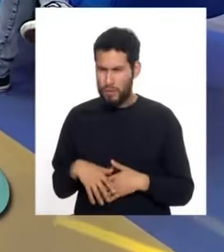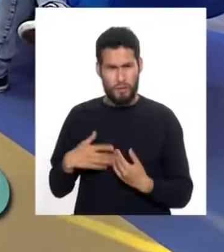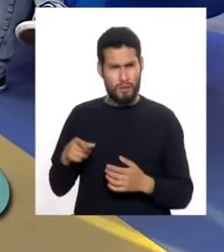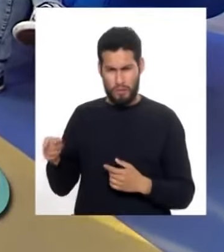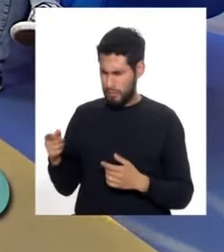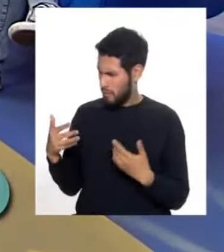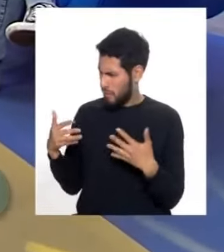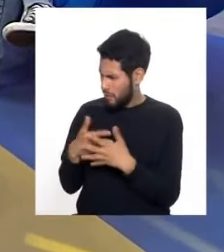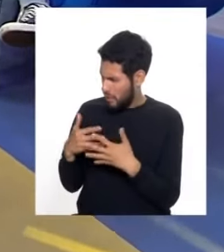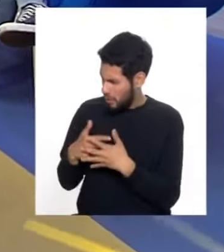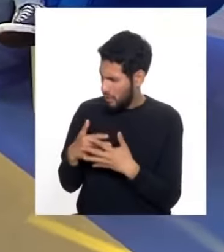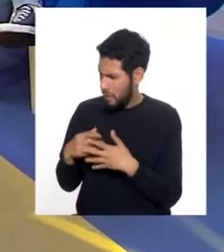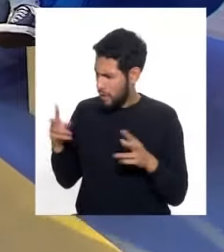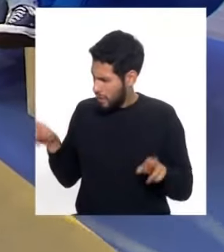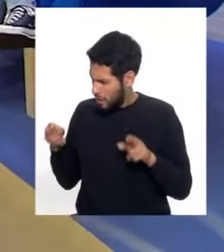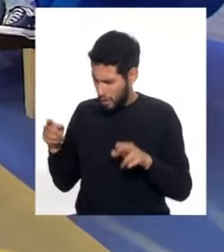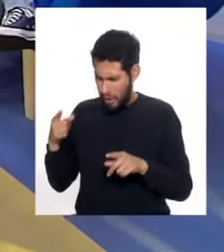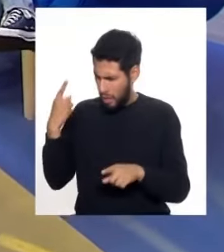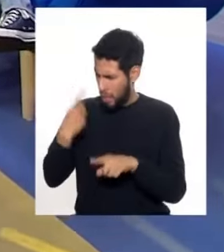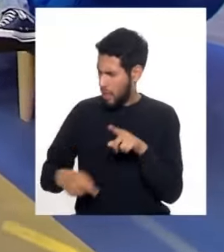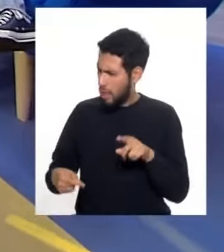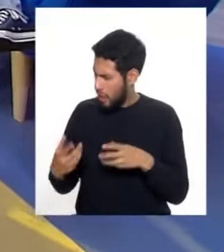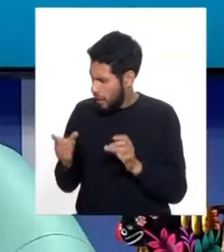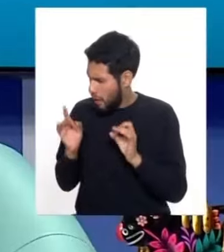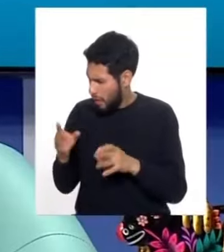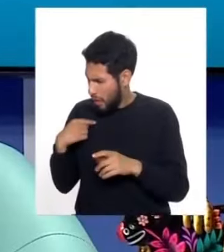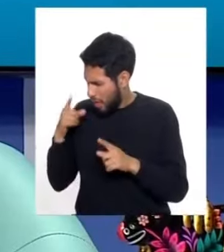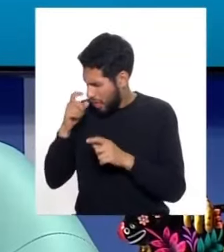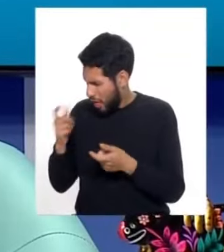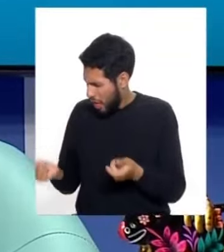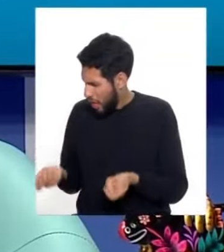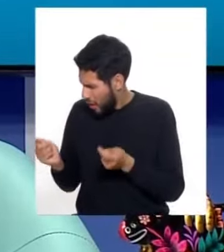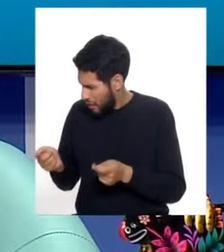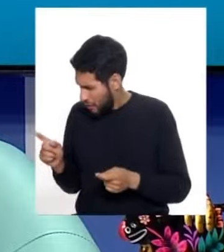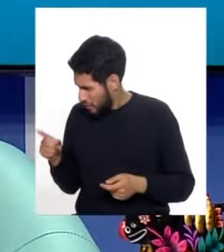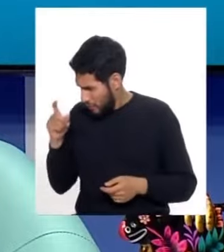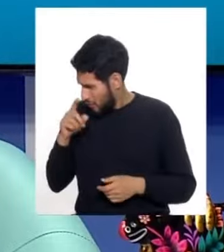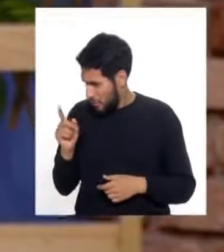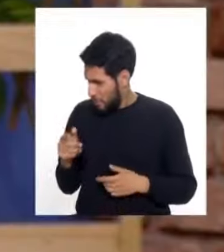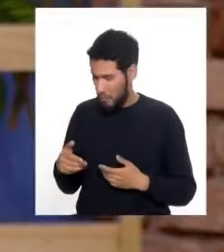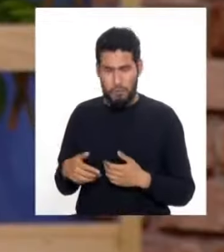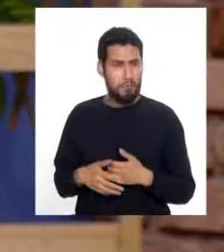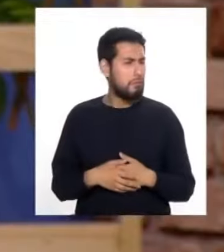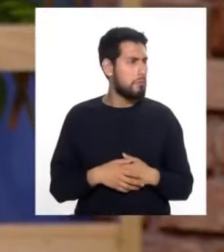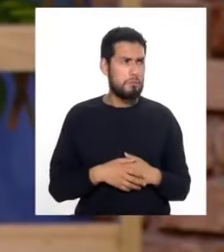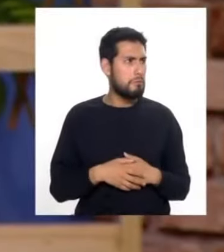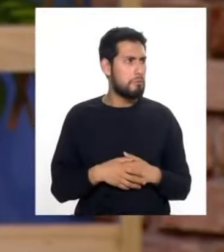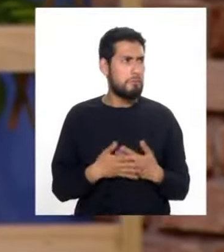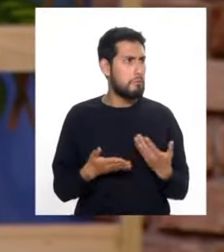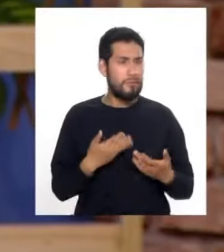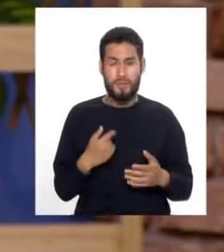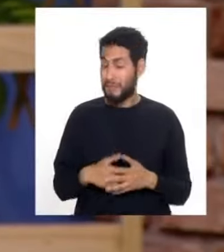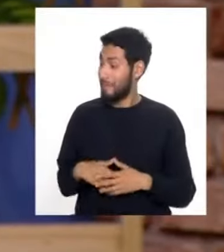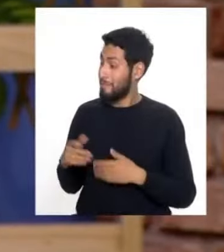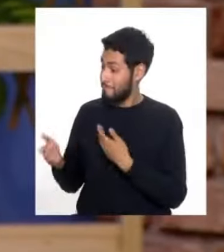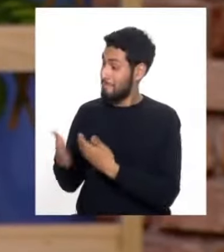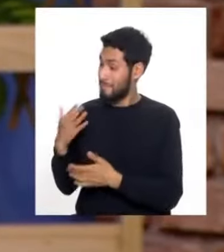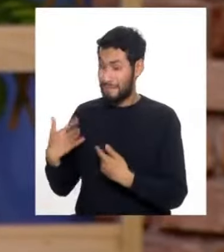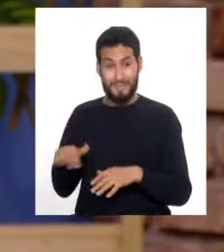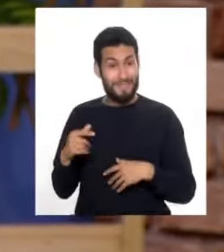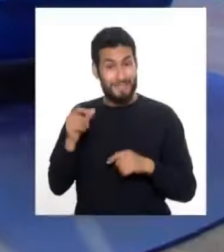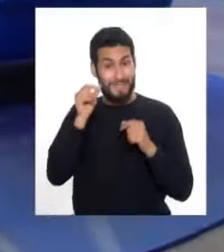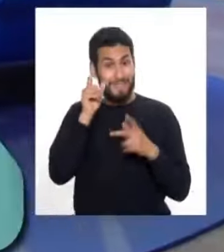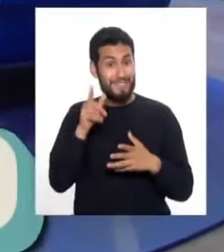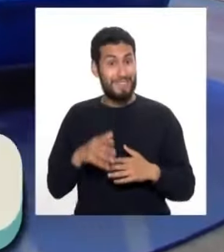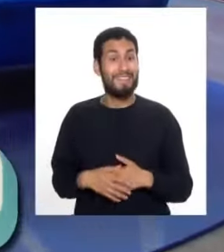te daba un poco de temor las tijeras o que no sea tan fácil maniobrarlas? No, fácil. Bueno. Es que los niños son...